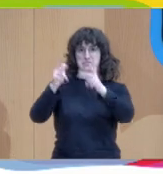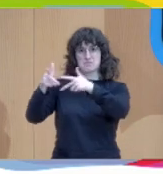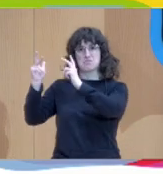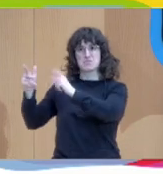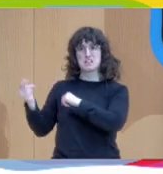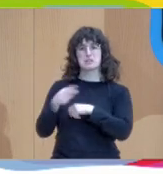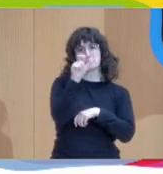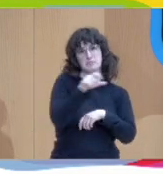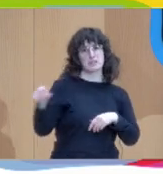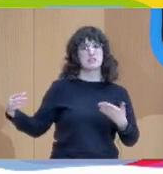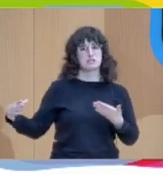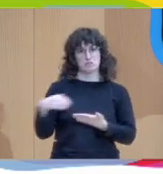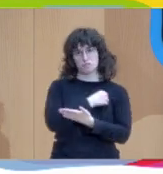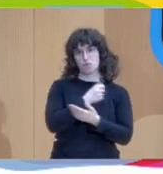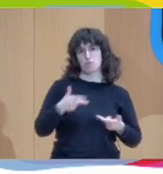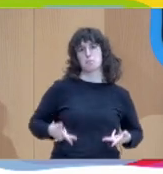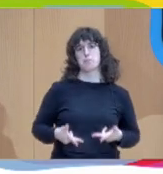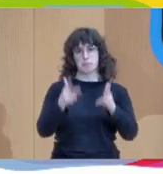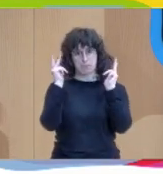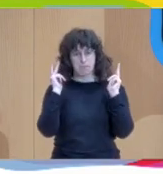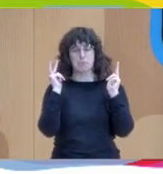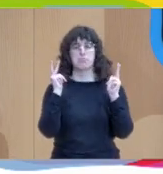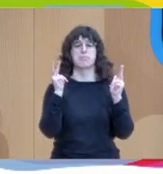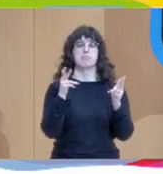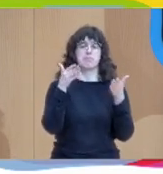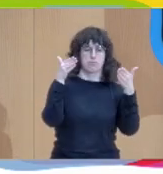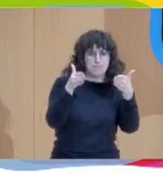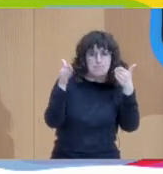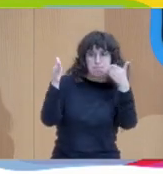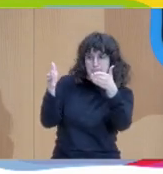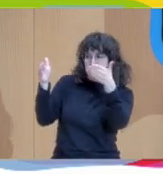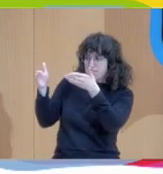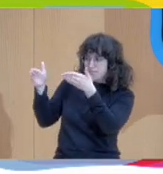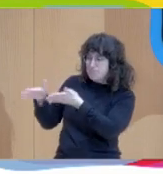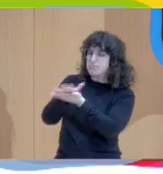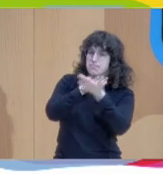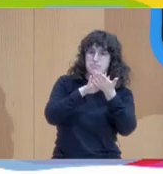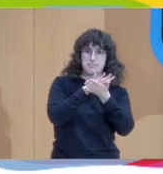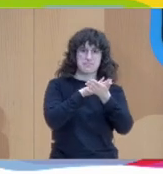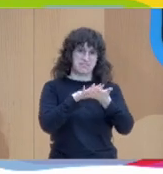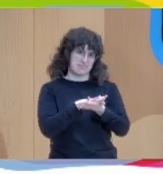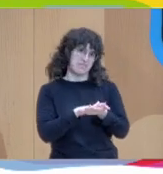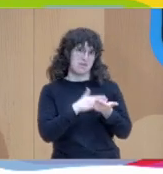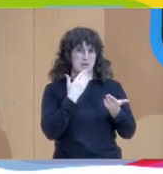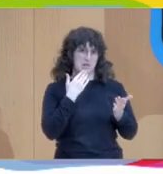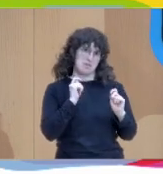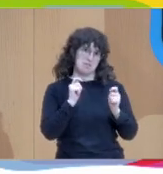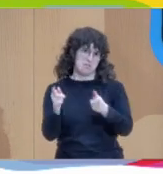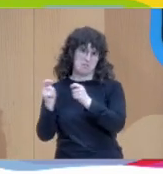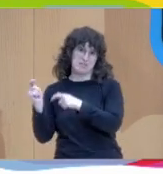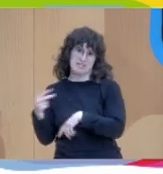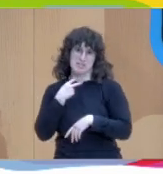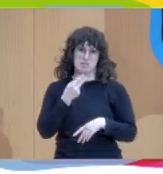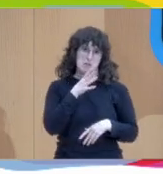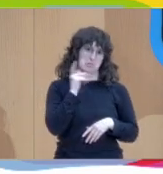en todas las personas y dar voz, escuchar. Que muchas veces hay personas que monopolizamos o monopolizan el